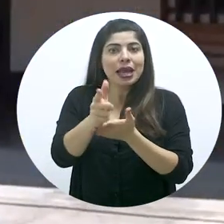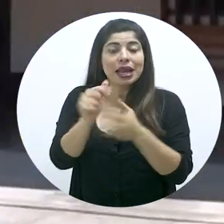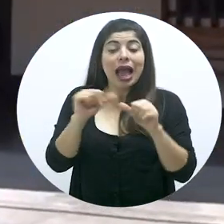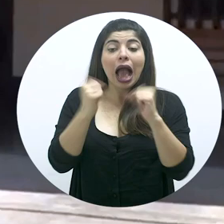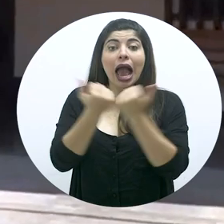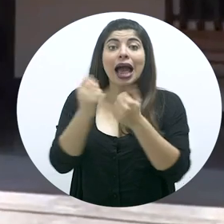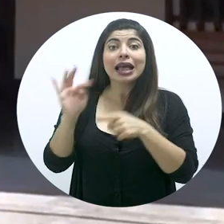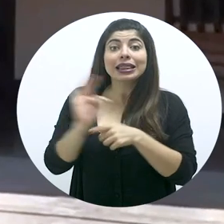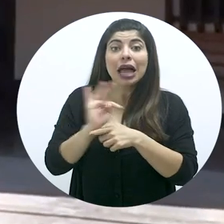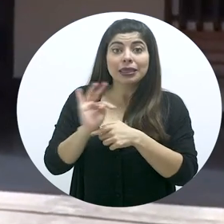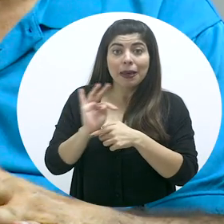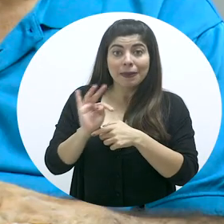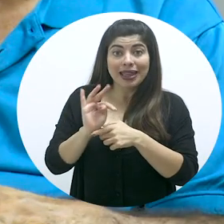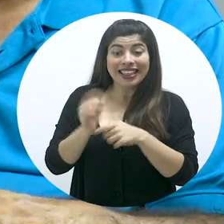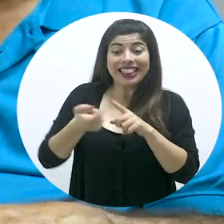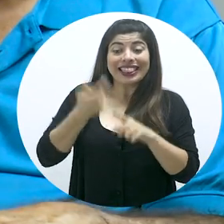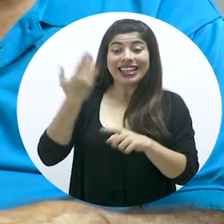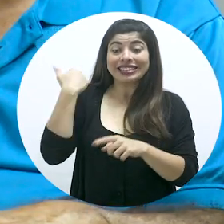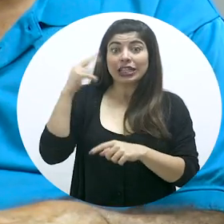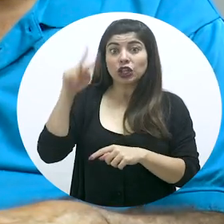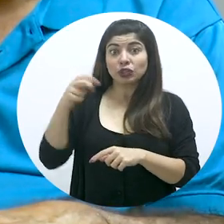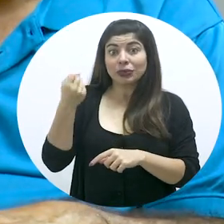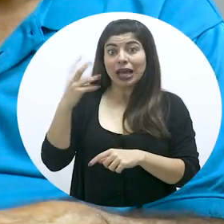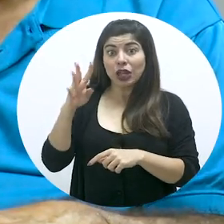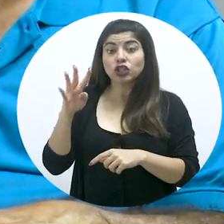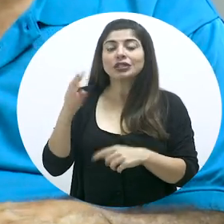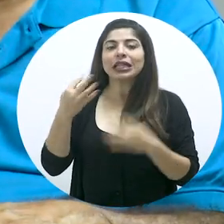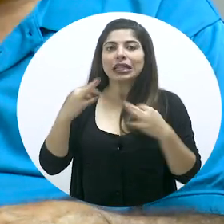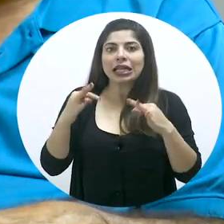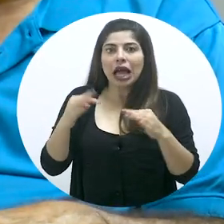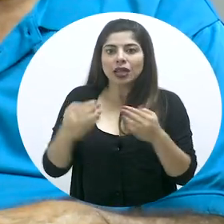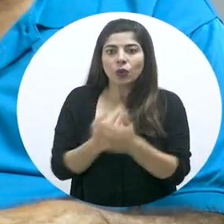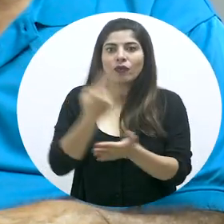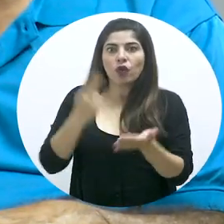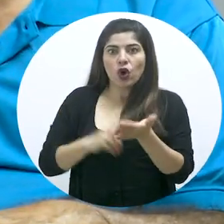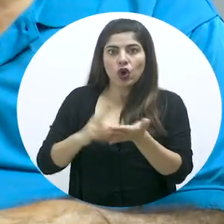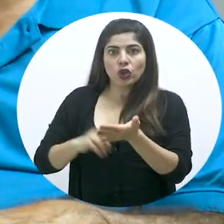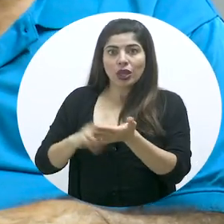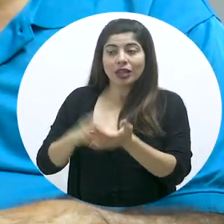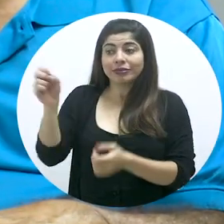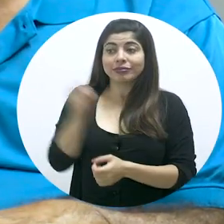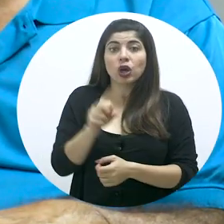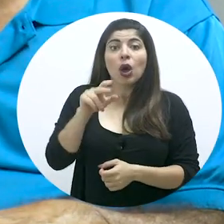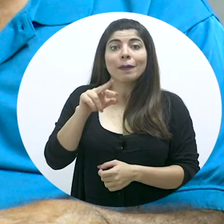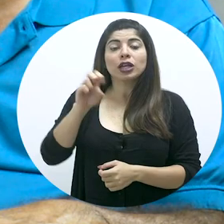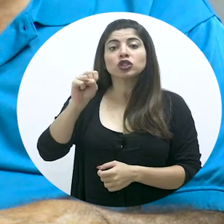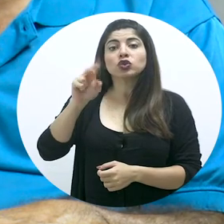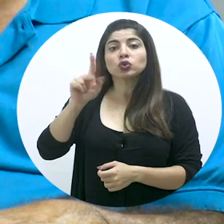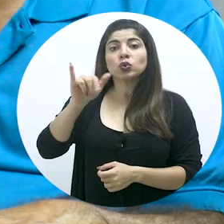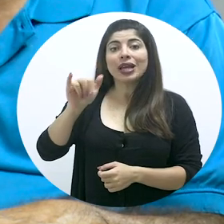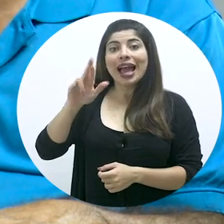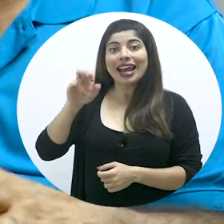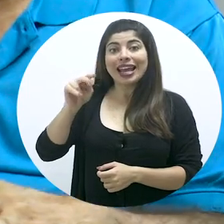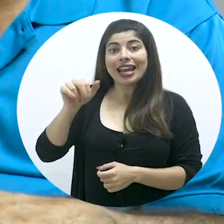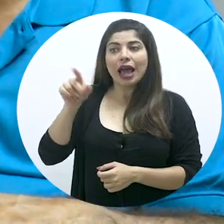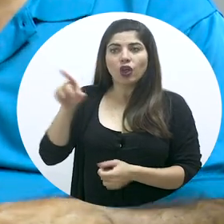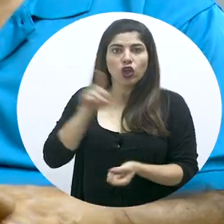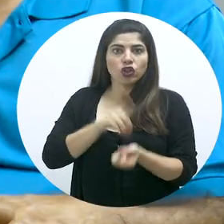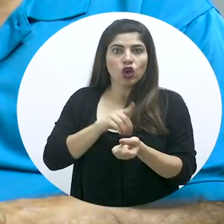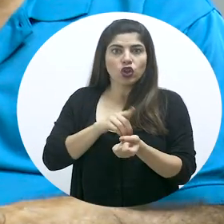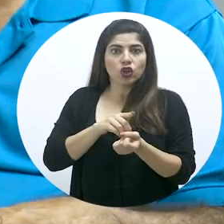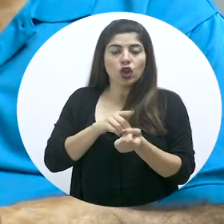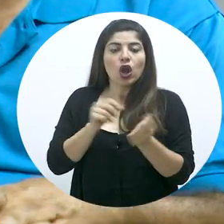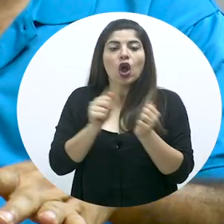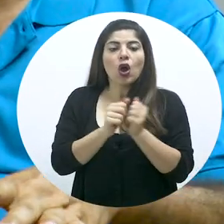en lo que es el área de tratamiento, desde el 2014 se intentó hacer contrataciones. Incluso la compañera Zulia Arena fue médica